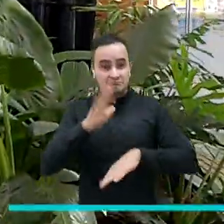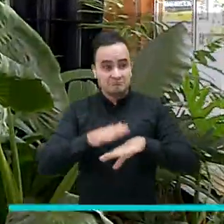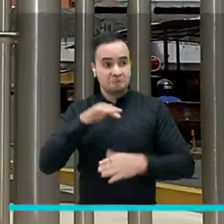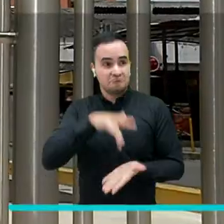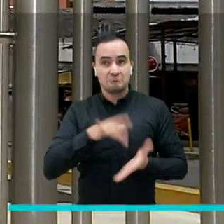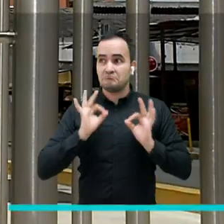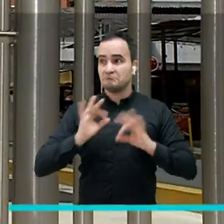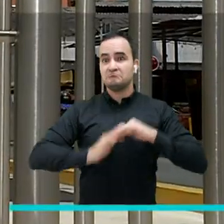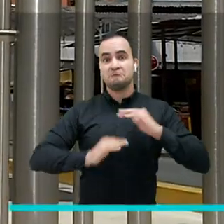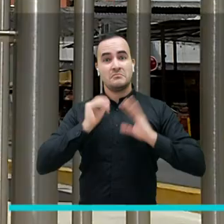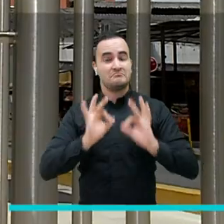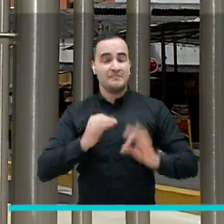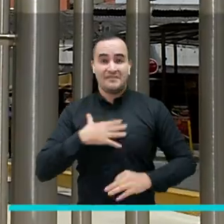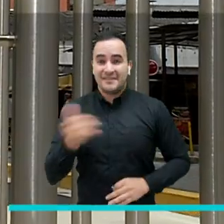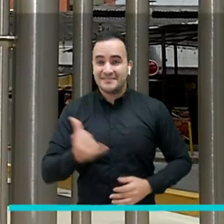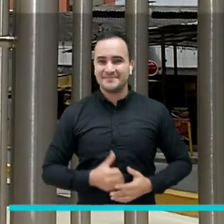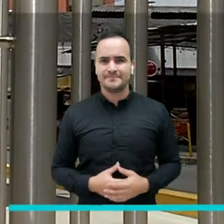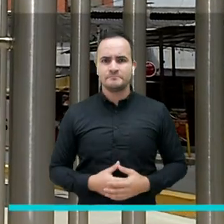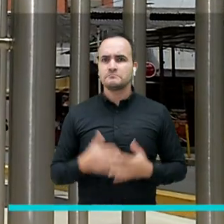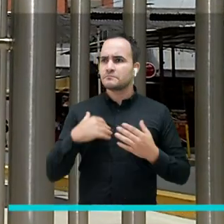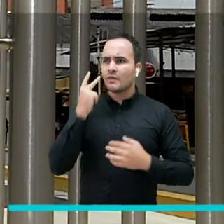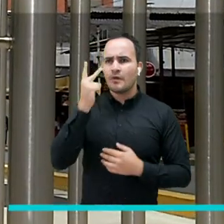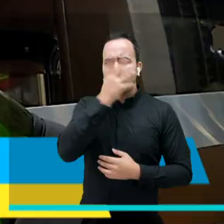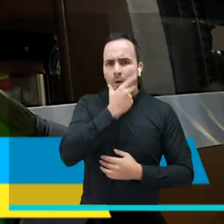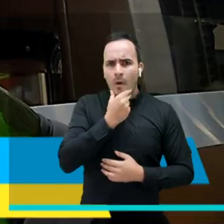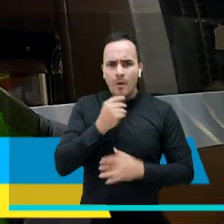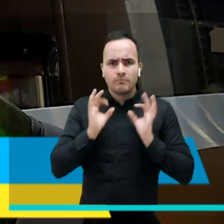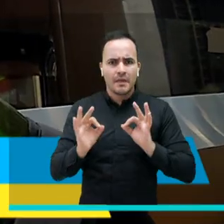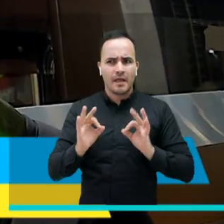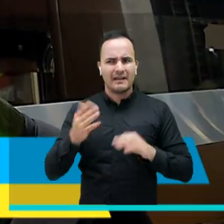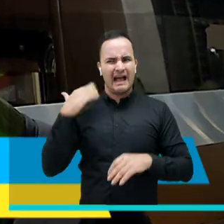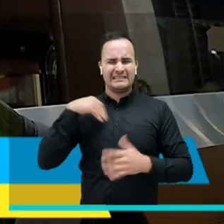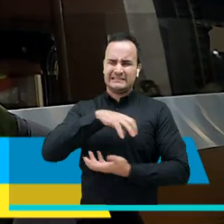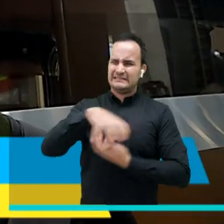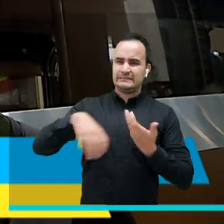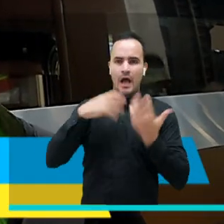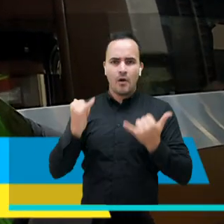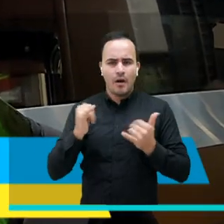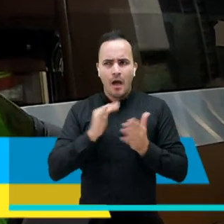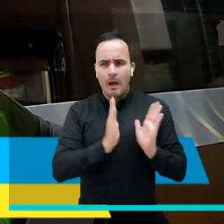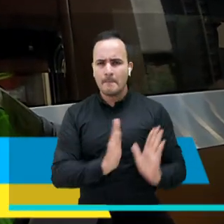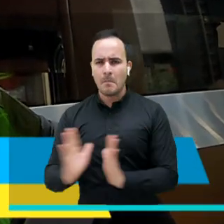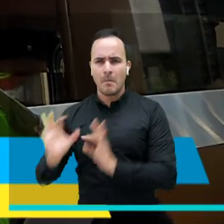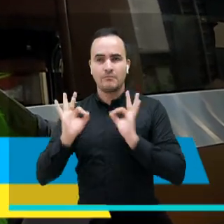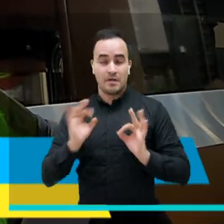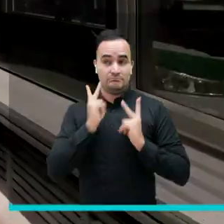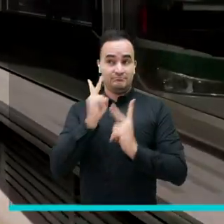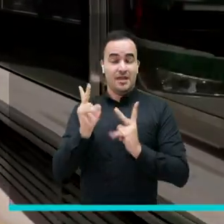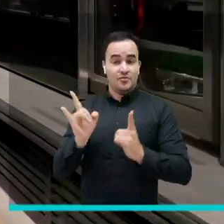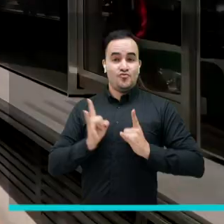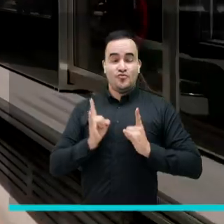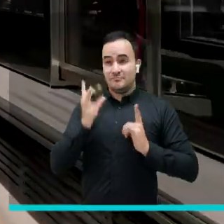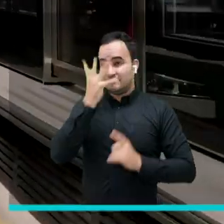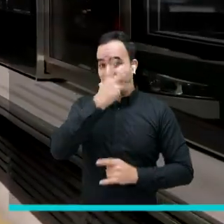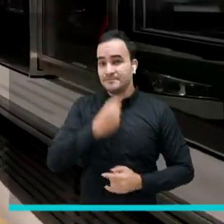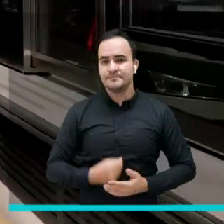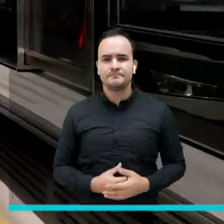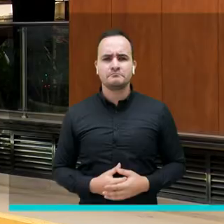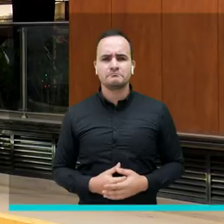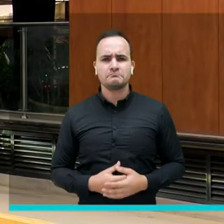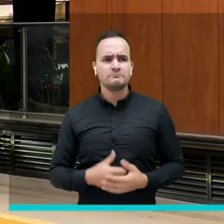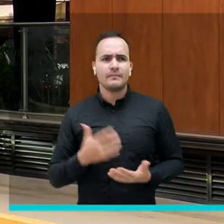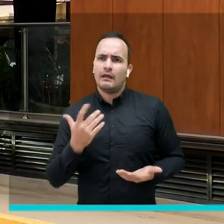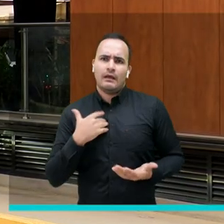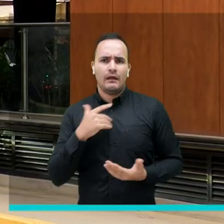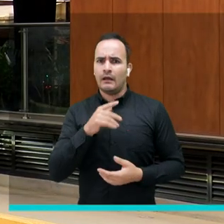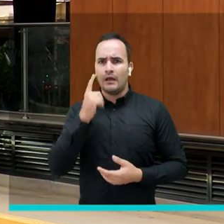buenas, me encantan. Muy lindas, muy organizadas, mucho más orden y visualmente mucho mejor se ven. Que no tienen